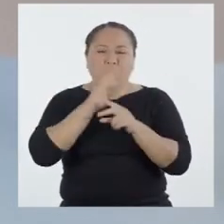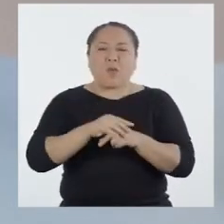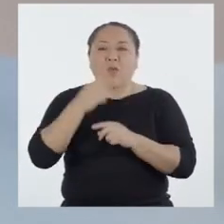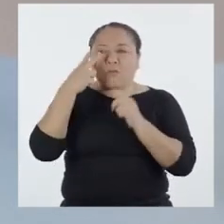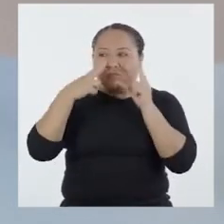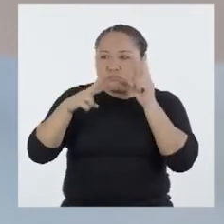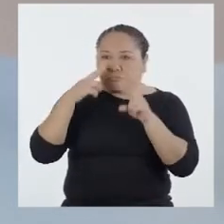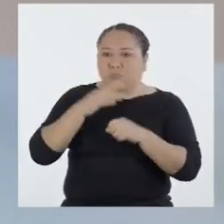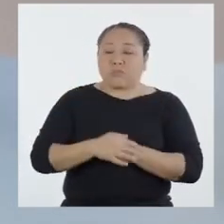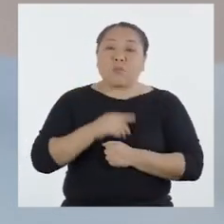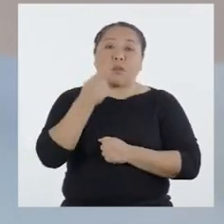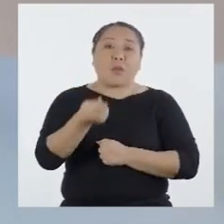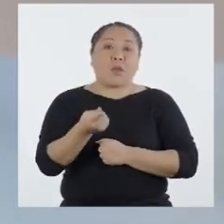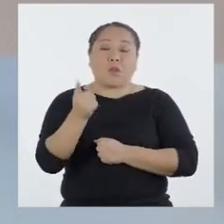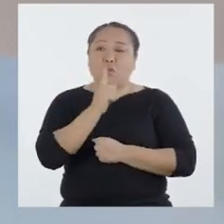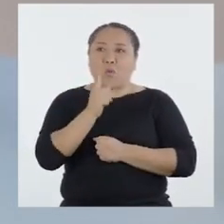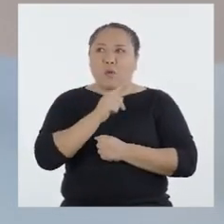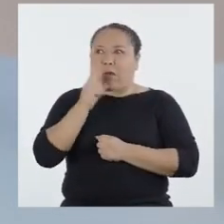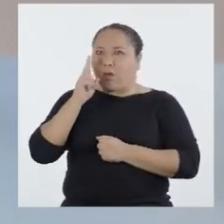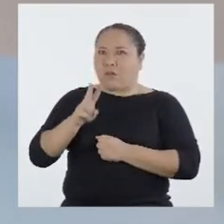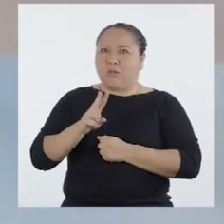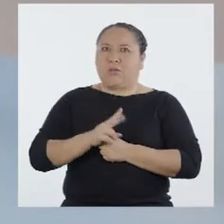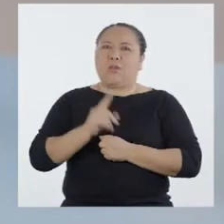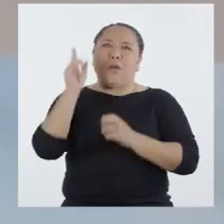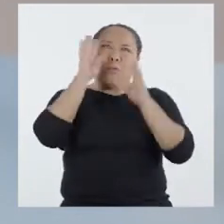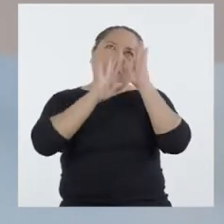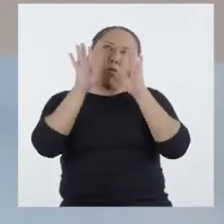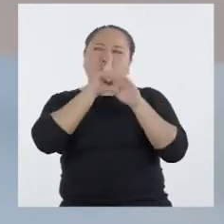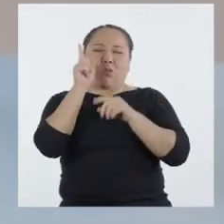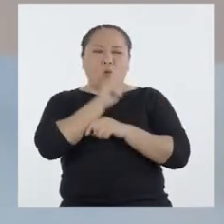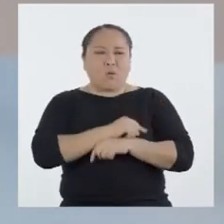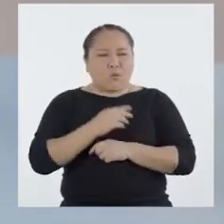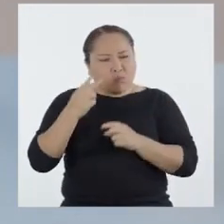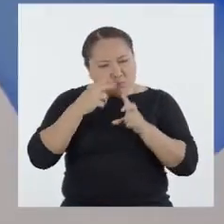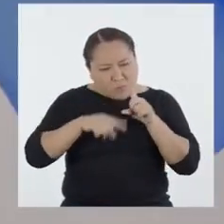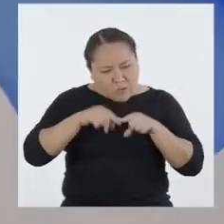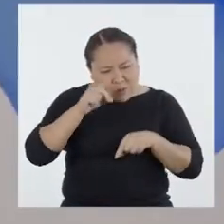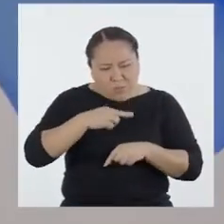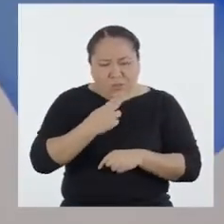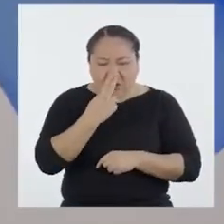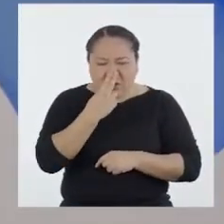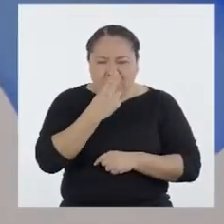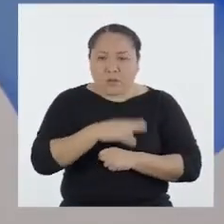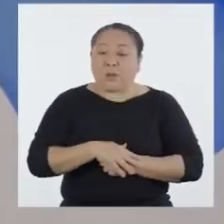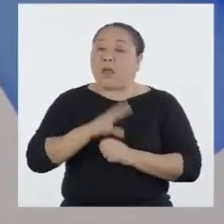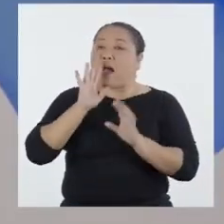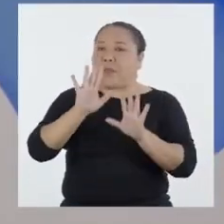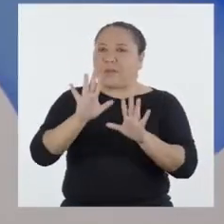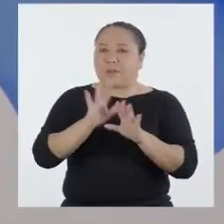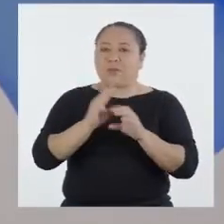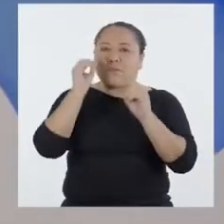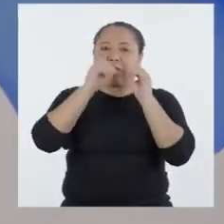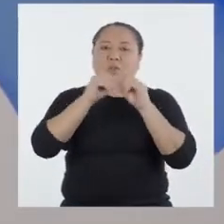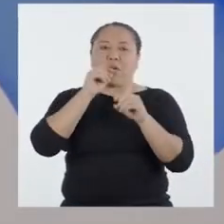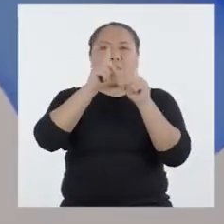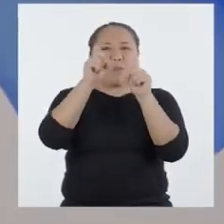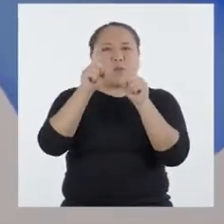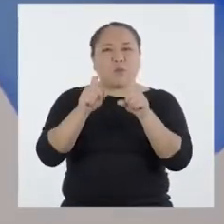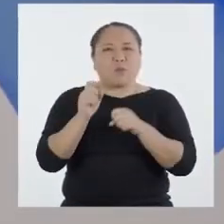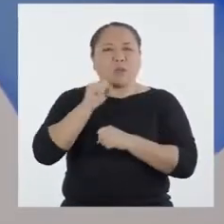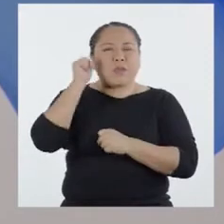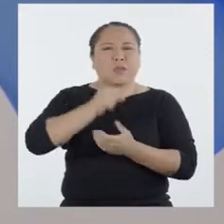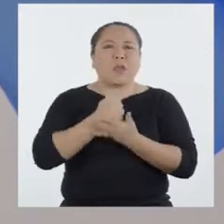a los ojos. Así que no hay que andar tan despreocupado, primo tocino. A ver, ¿qué les parece si planteamos